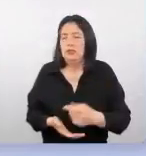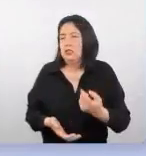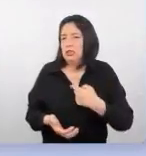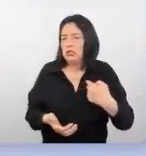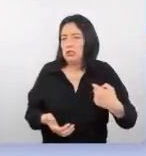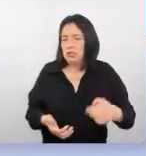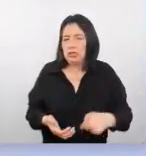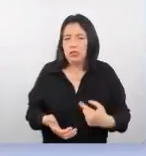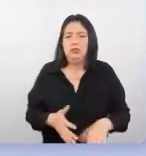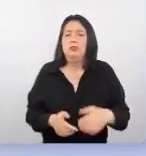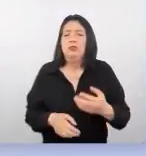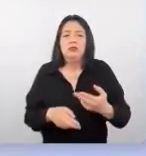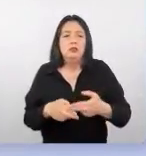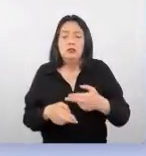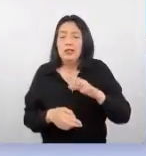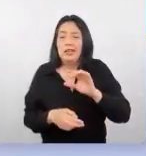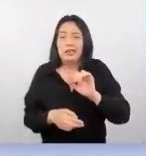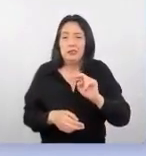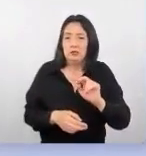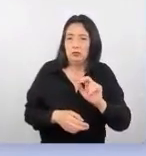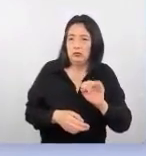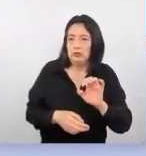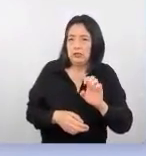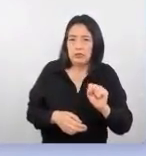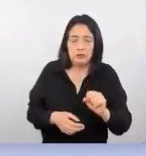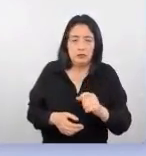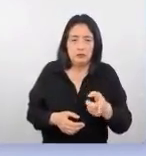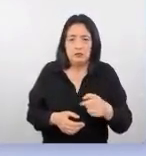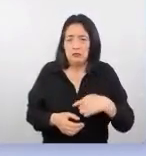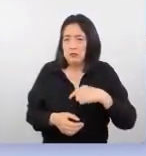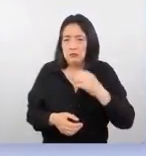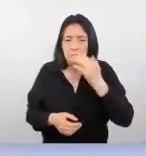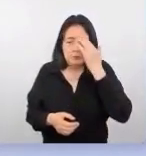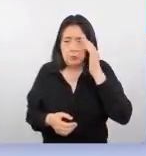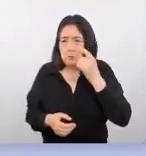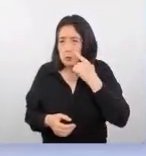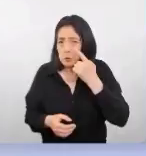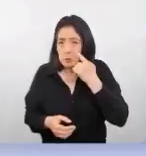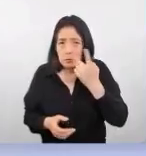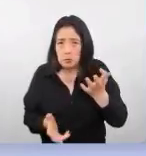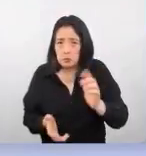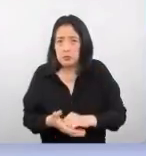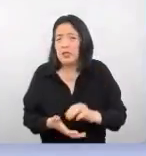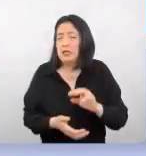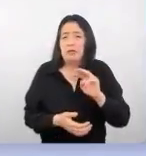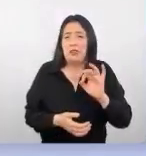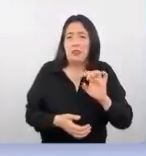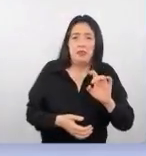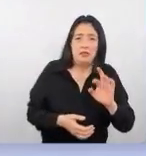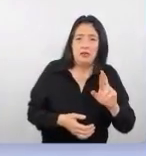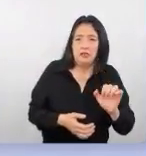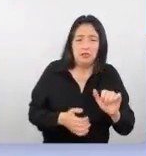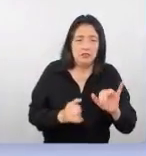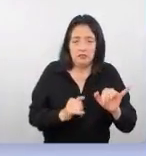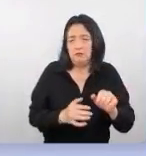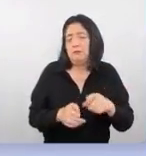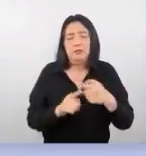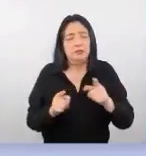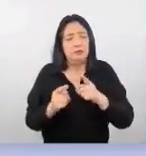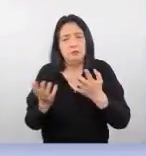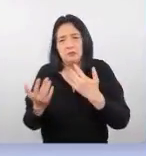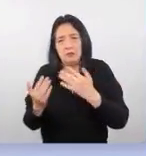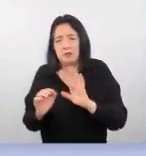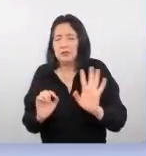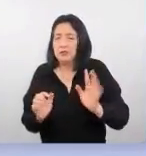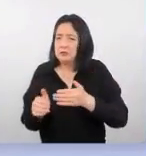cantonés y no conocen el chino mandarín pero prefieren no hablarlo. Entonces, si tenemos